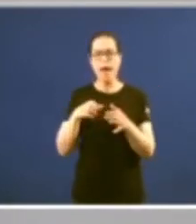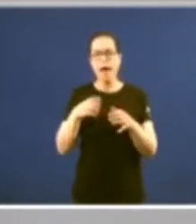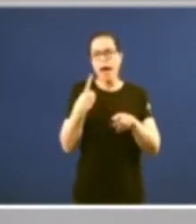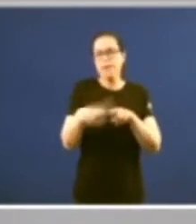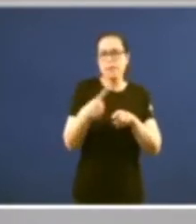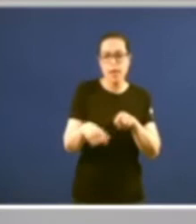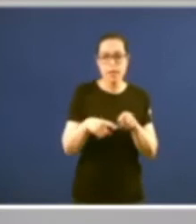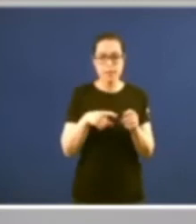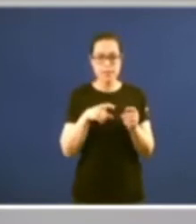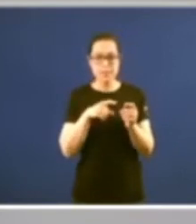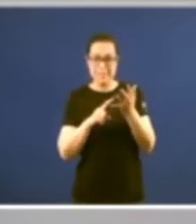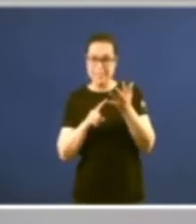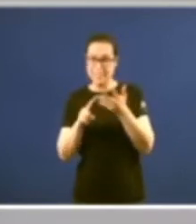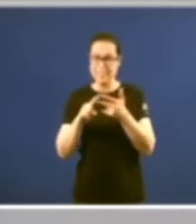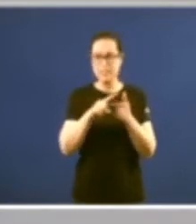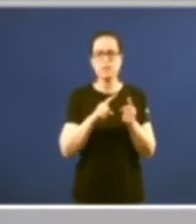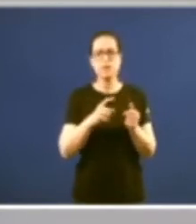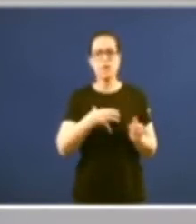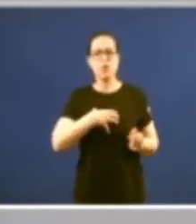desarrollan los distintos